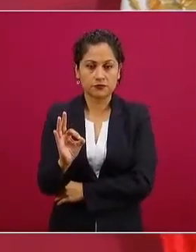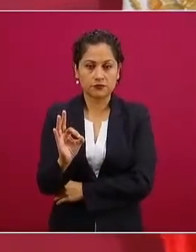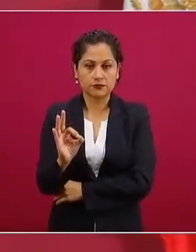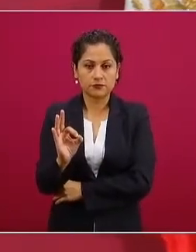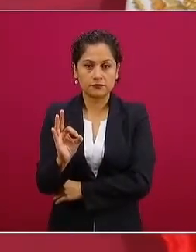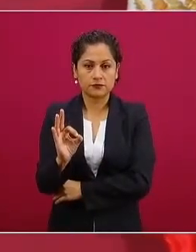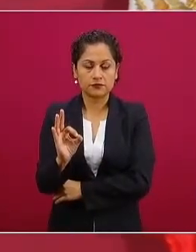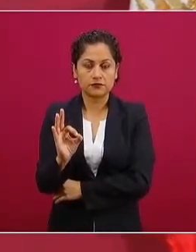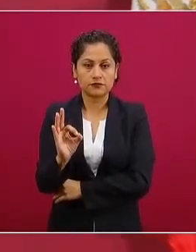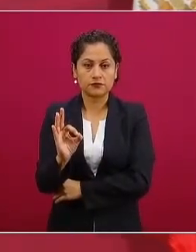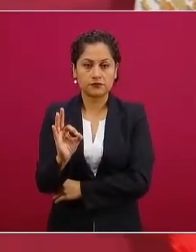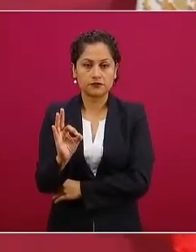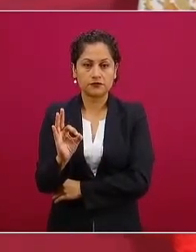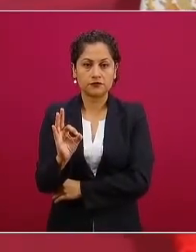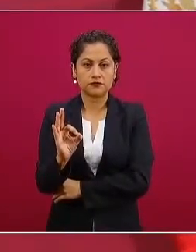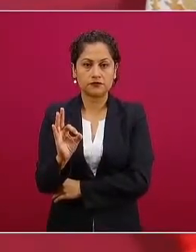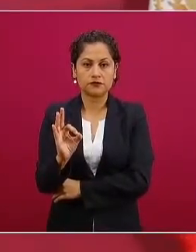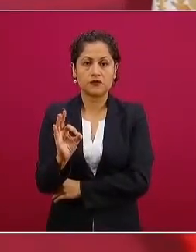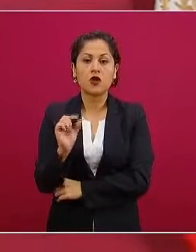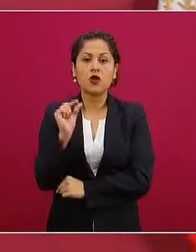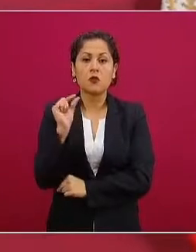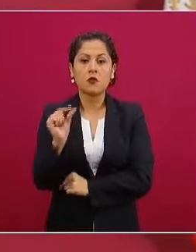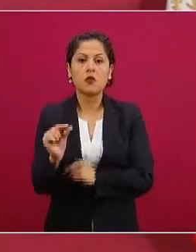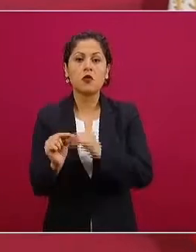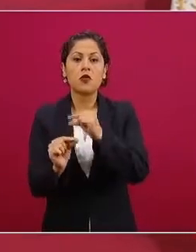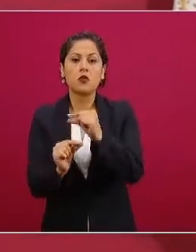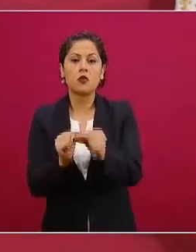manera progresiva.